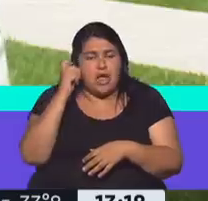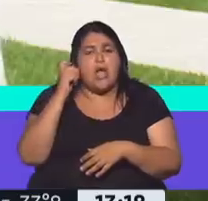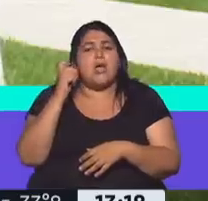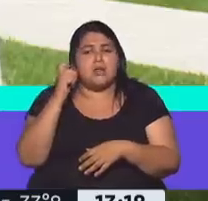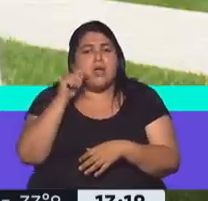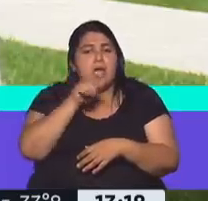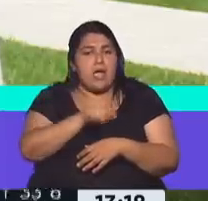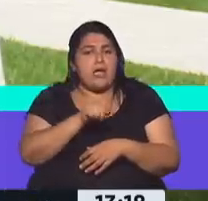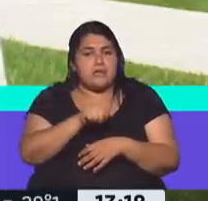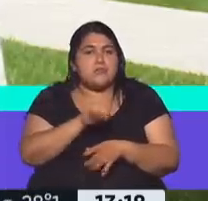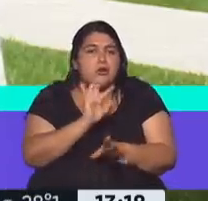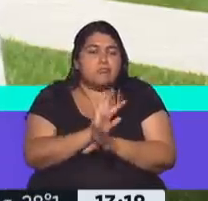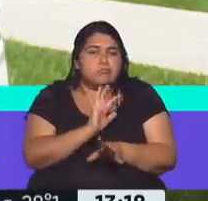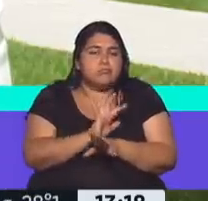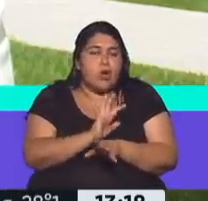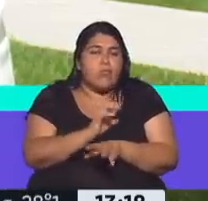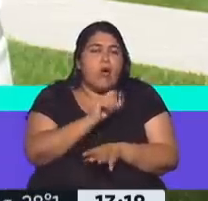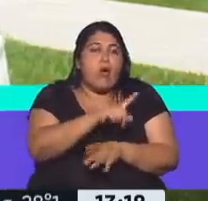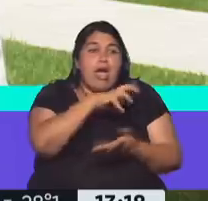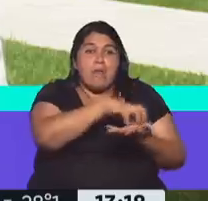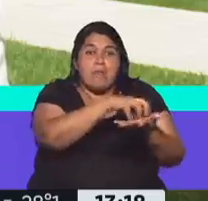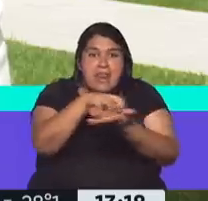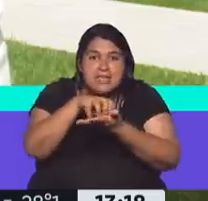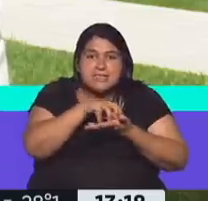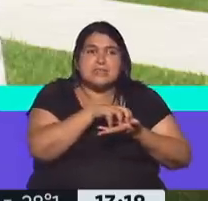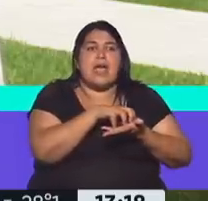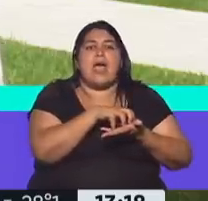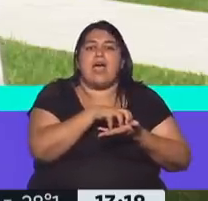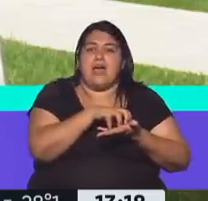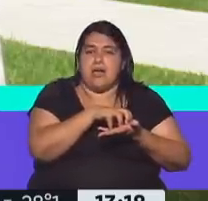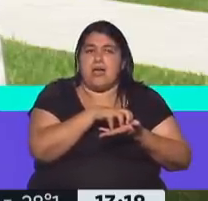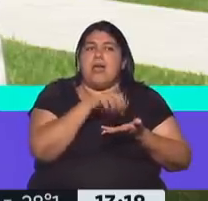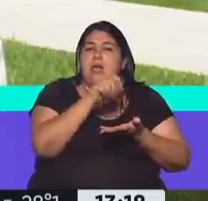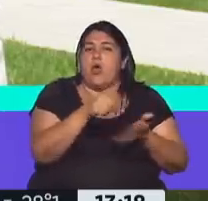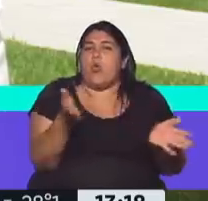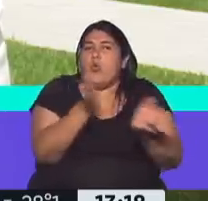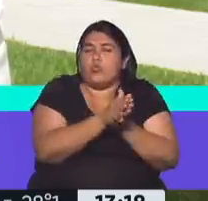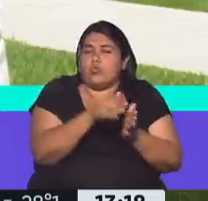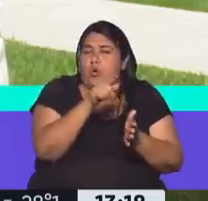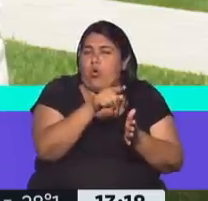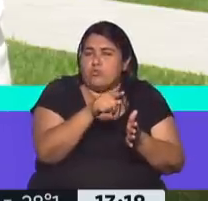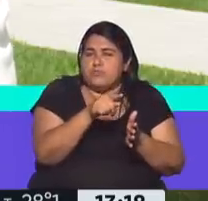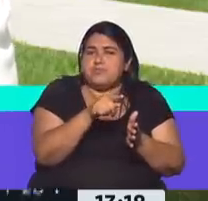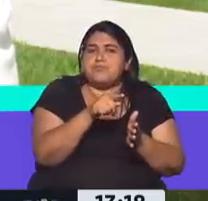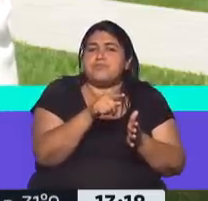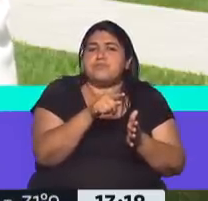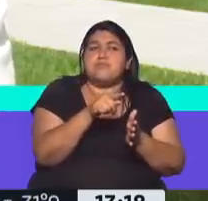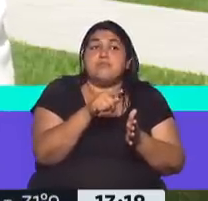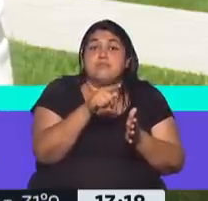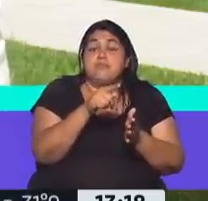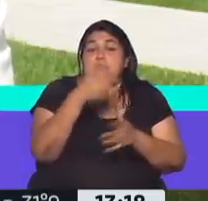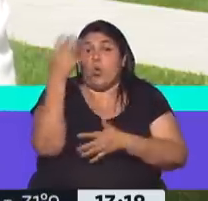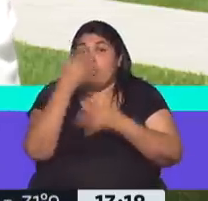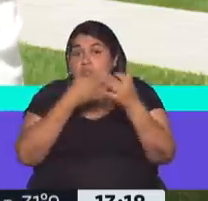también es parte del lawfare, o sea, los empresarios, o sea, el establishment, junto con una parte, con la corporación